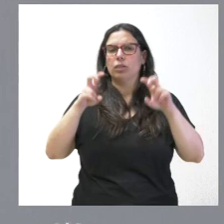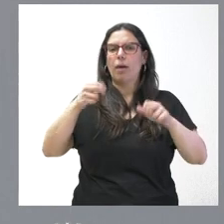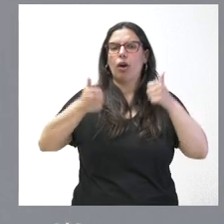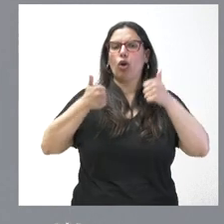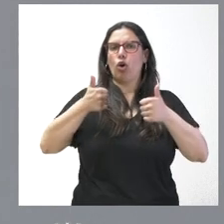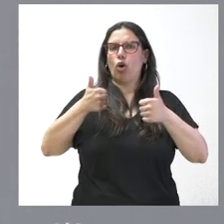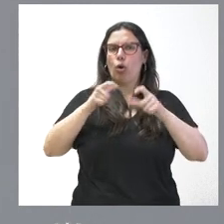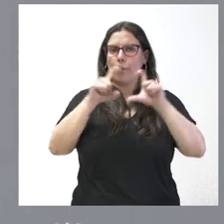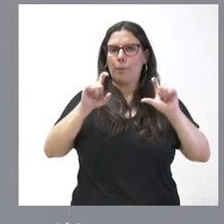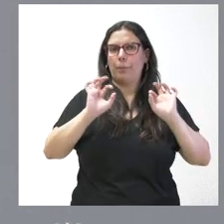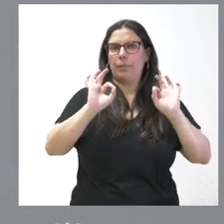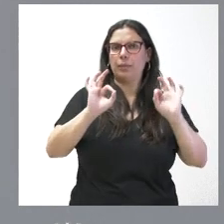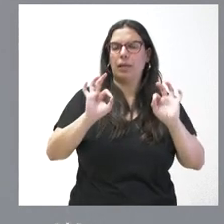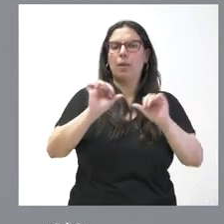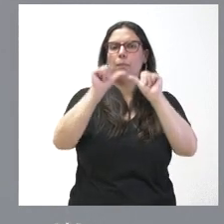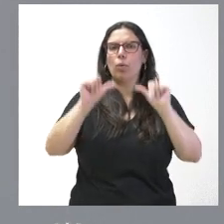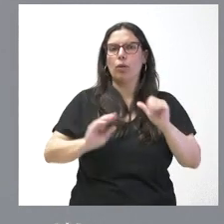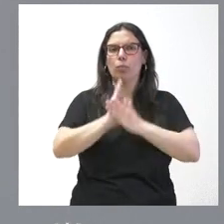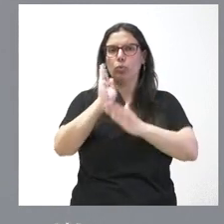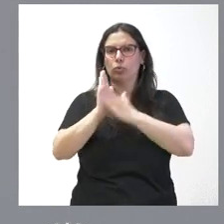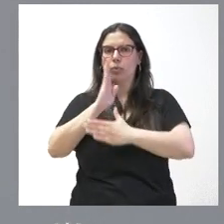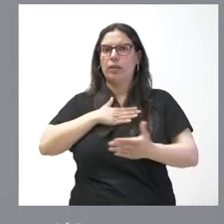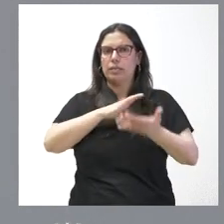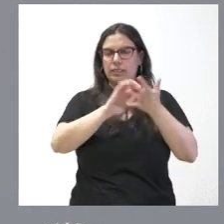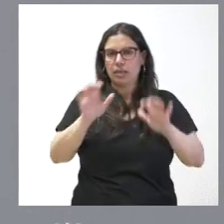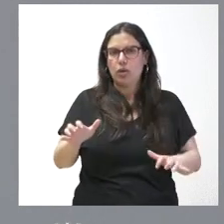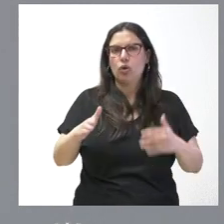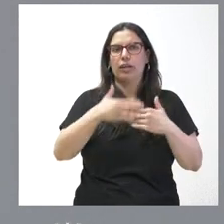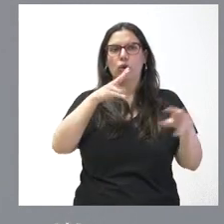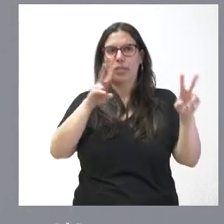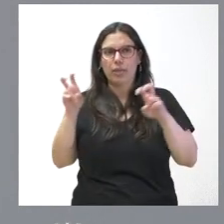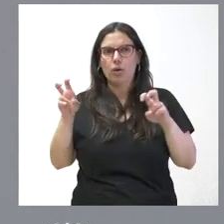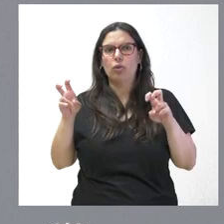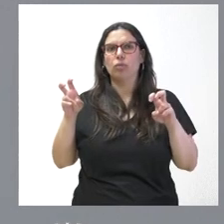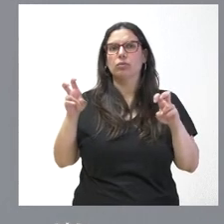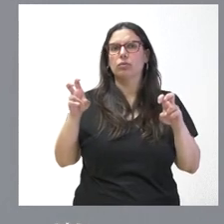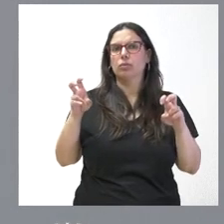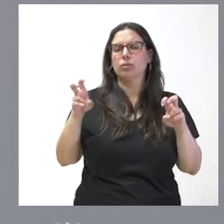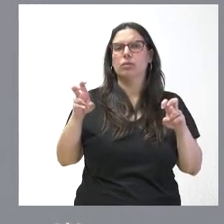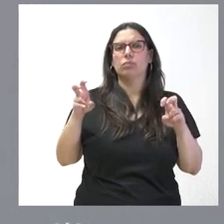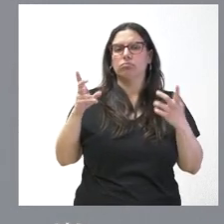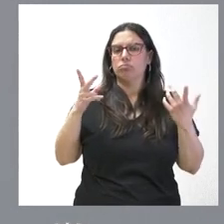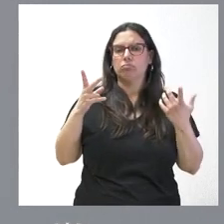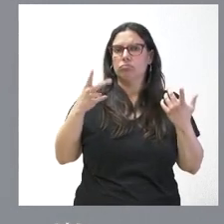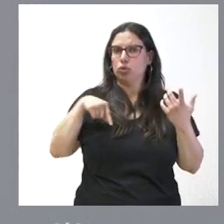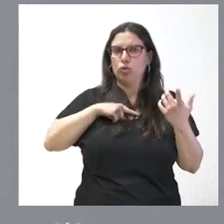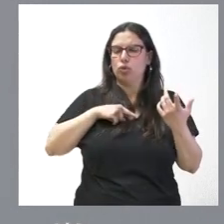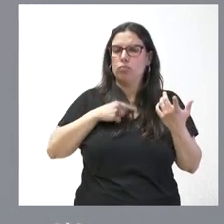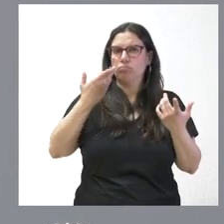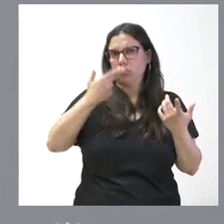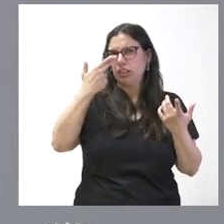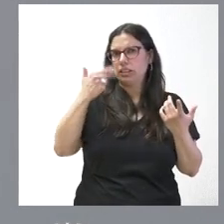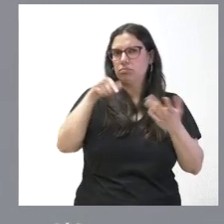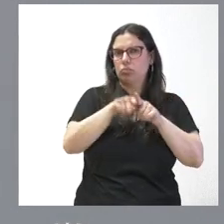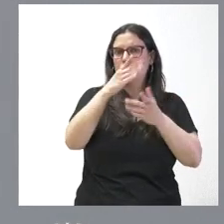empresarial en el modelo productivo de Castilla y León en la innovación que es algo donde nos jugamos mucho como comunidad autónoma y donde hemos estado